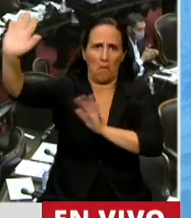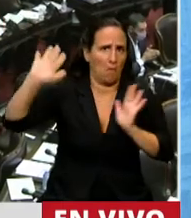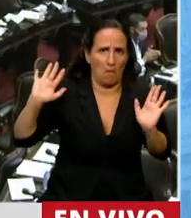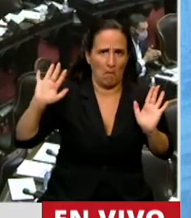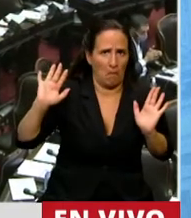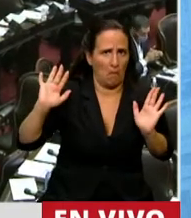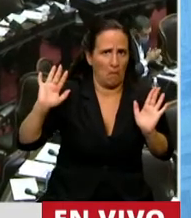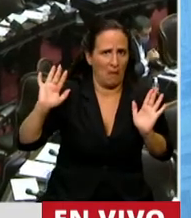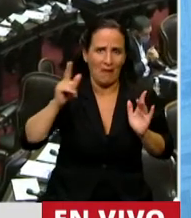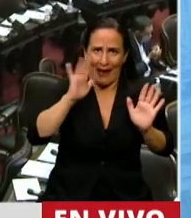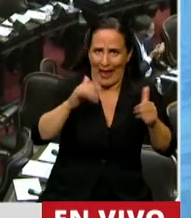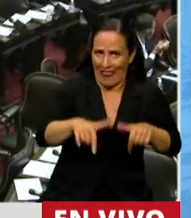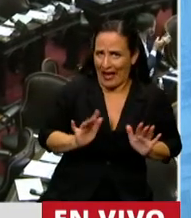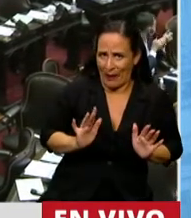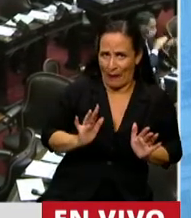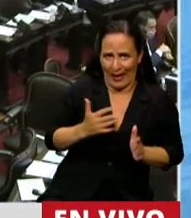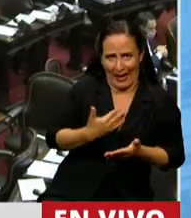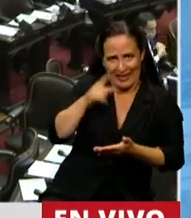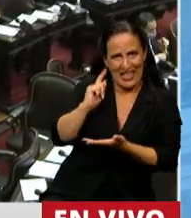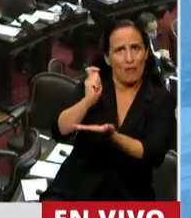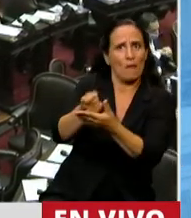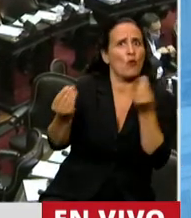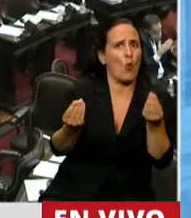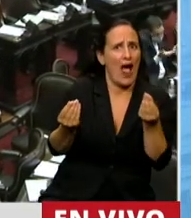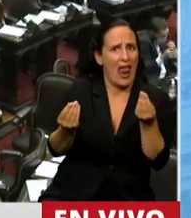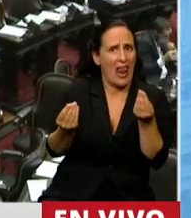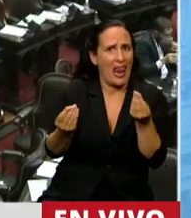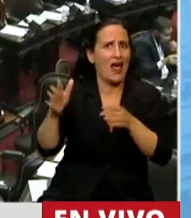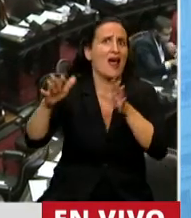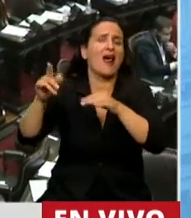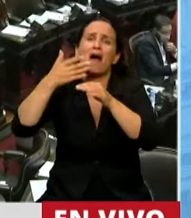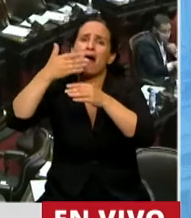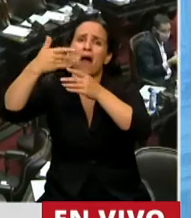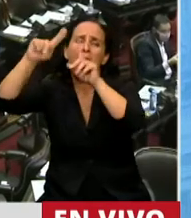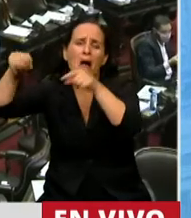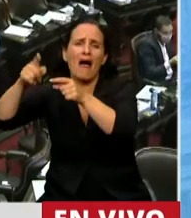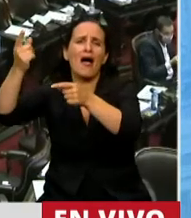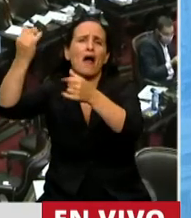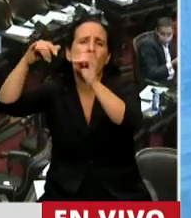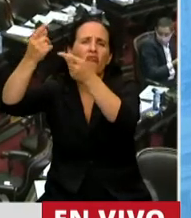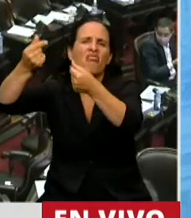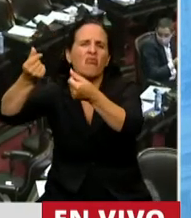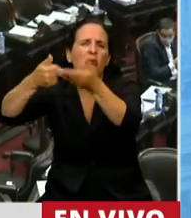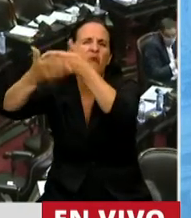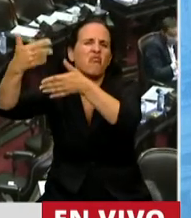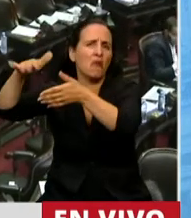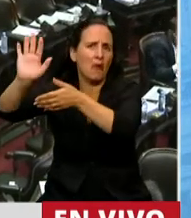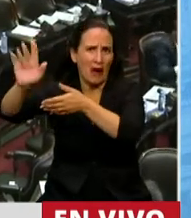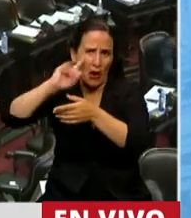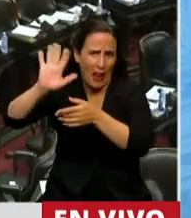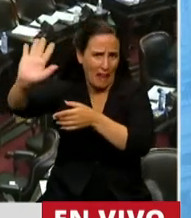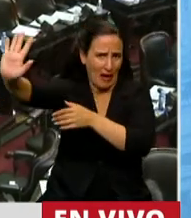públicos. No tiene nada que ver la cotización puntual de los títulos en el mercado valores. Es una referencia